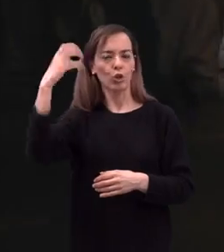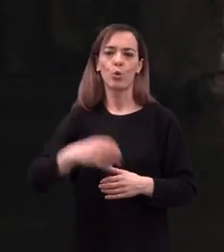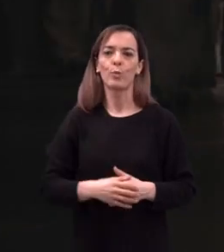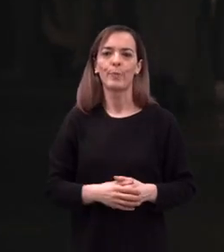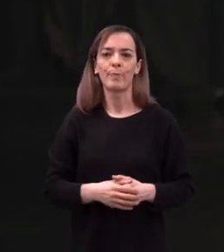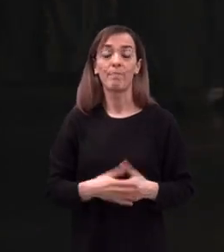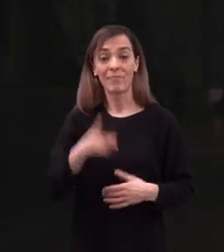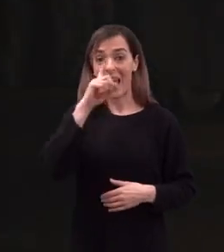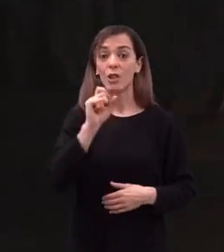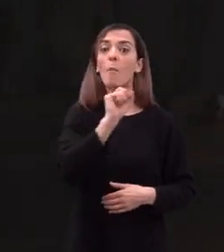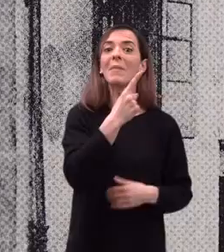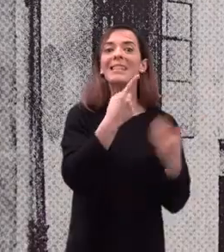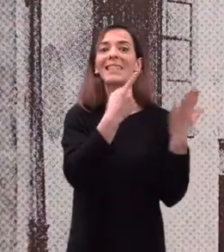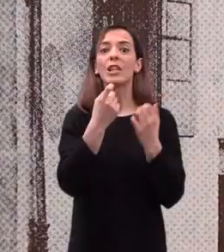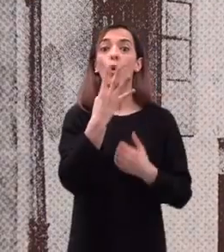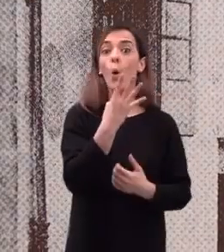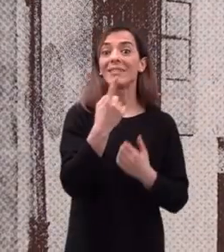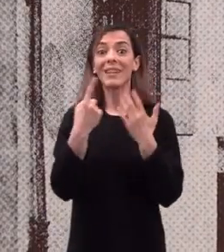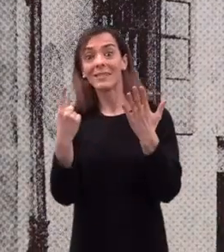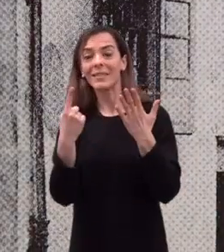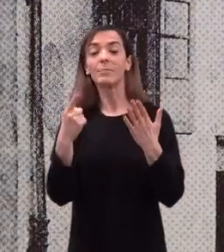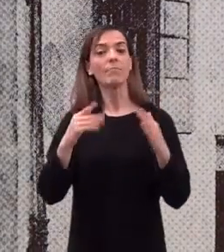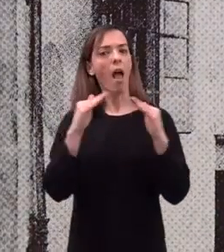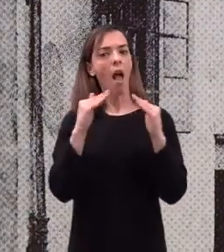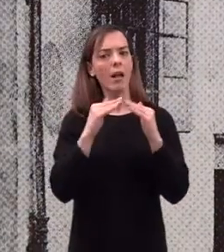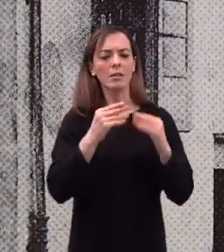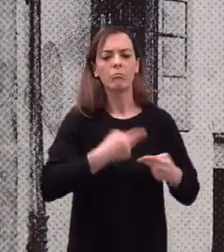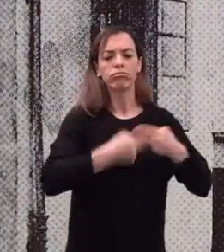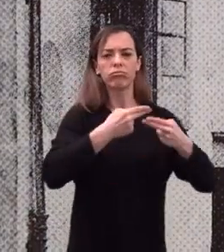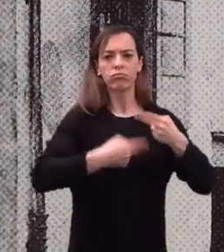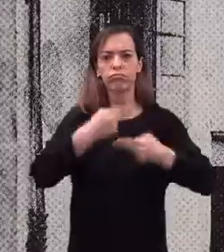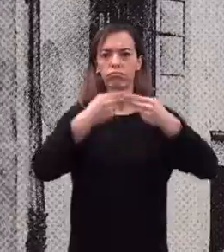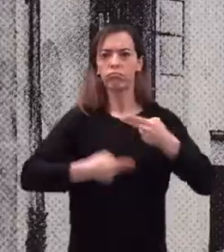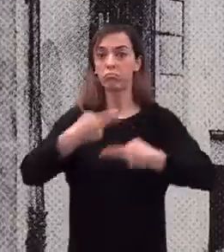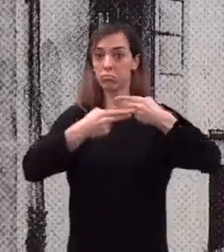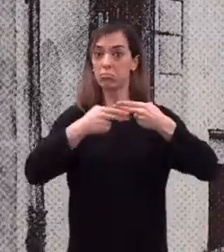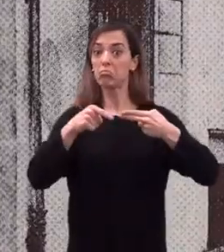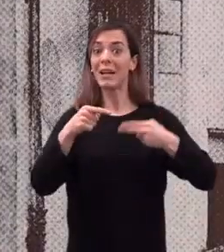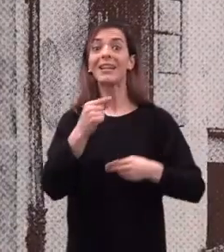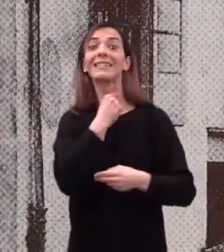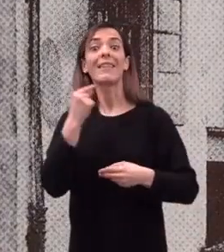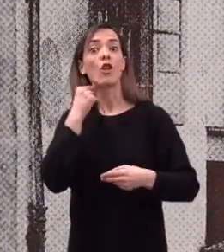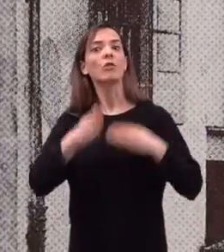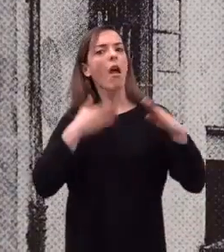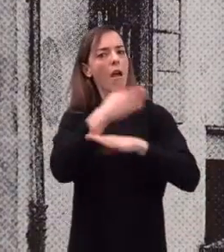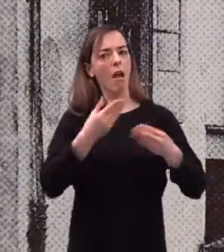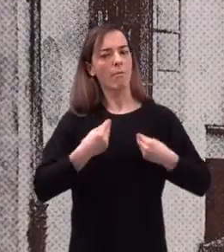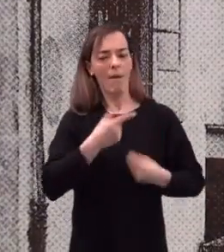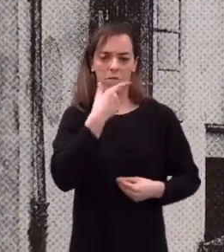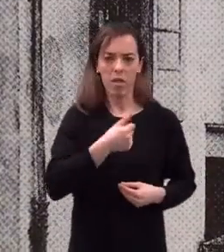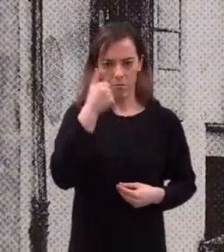Así, en 1646, se construyeron viviendas para facilitar la residencia de los canónigos.